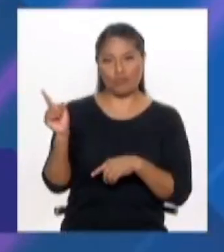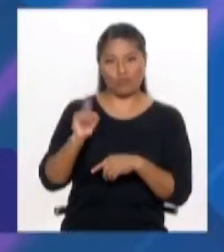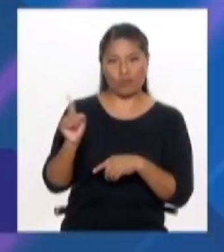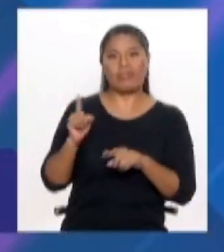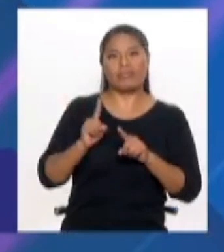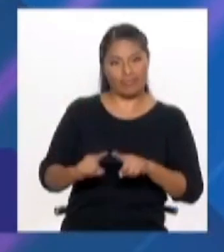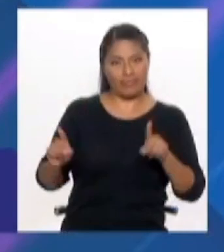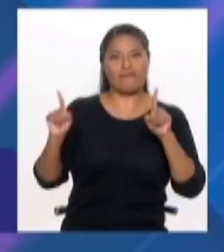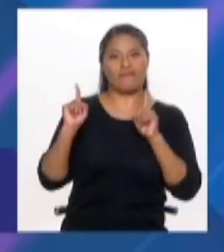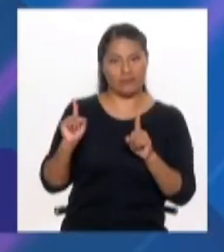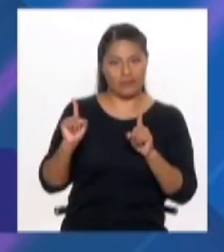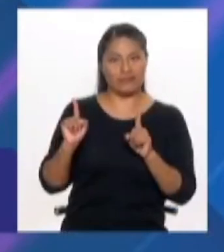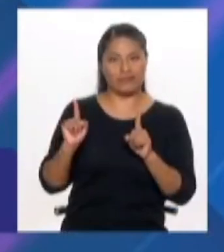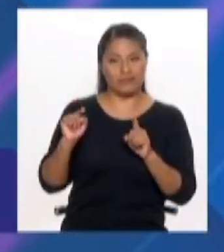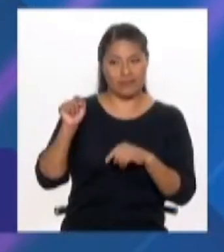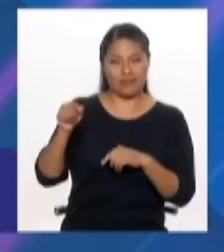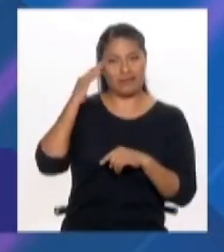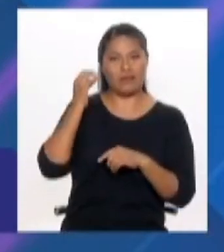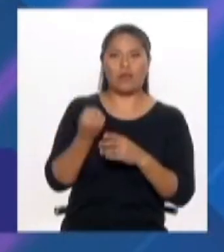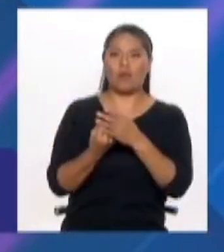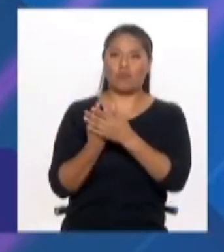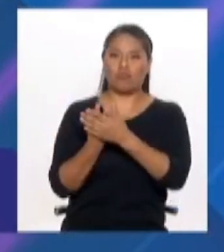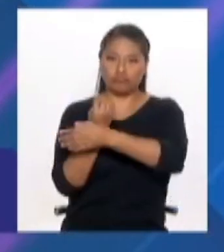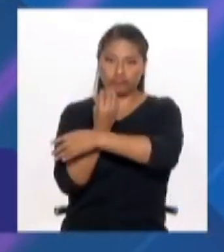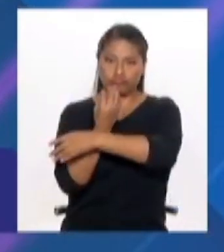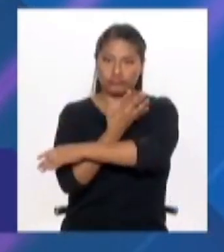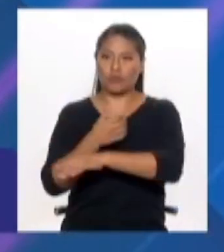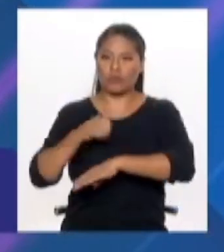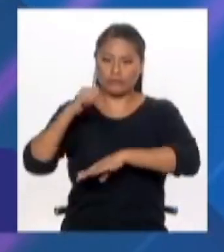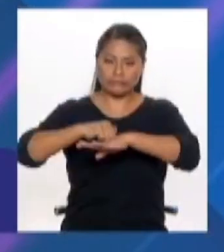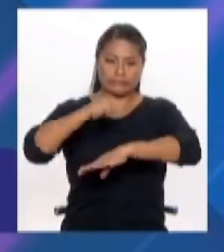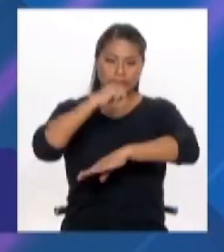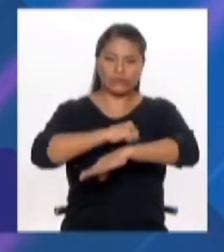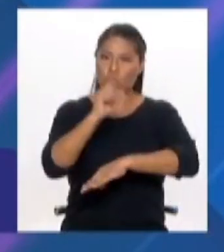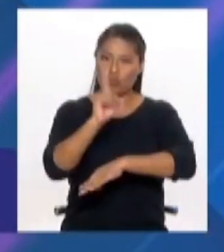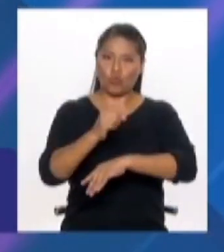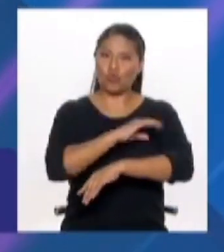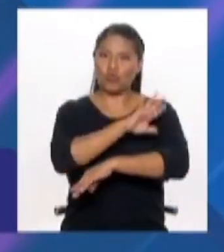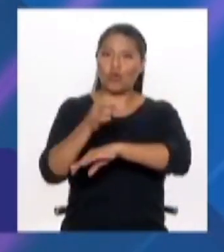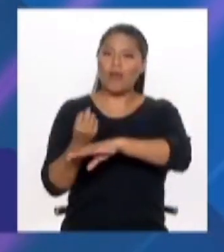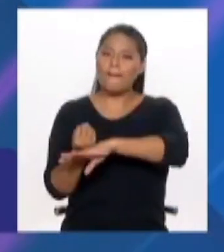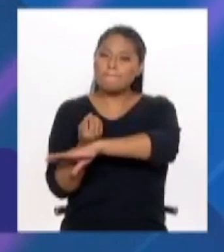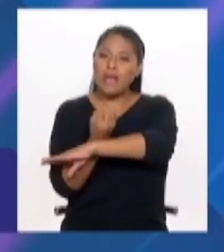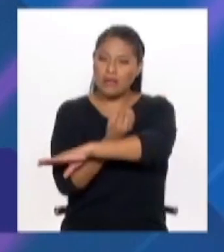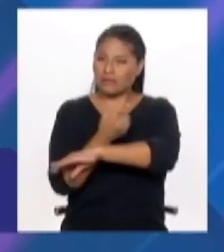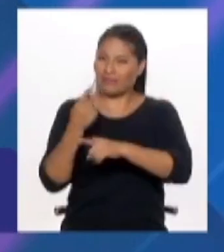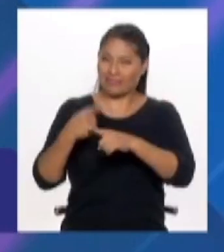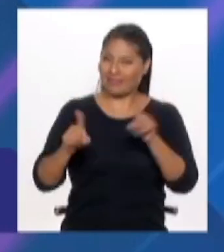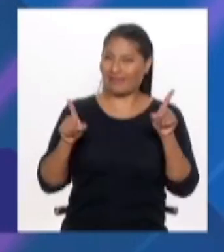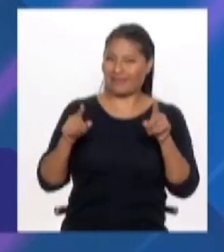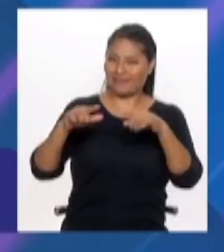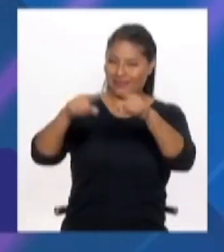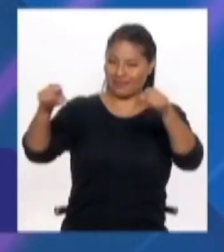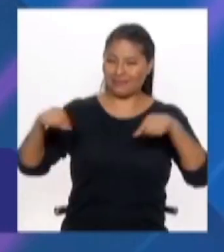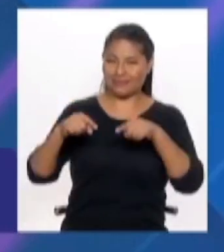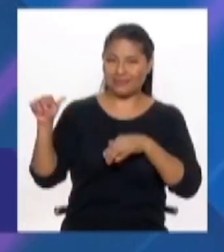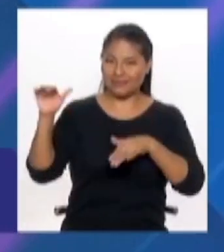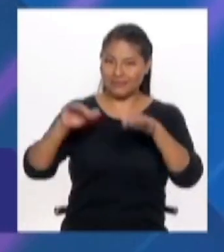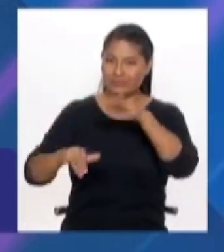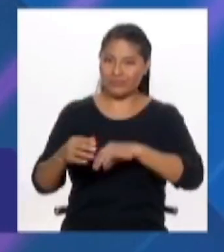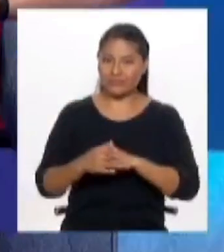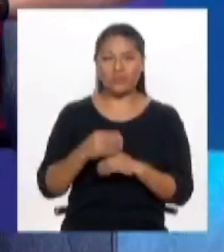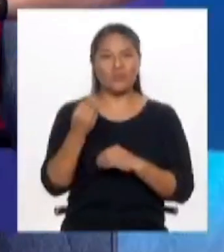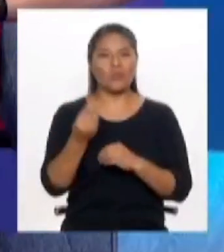parques verdes, parques verdes, no cemento, cemento, cemento. Y eso también tiene un problema justamente porque eso,